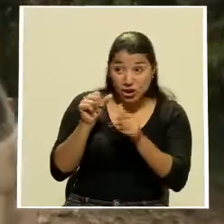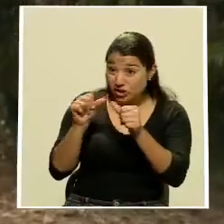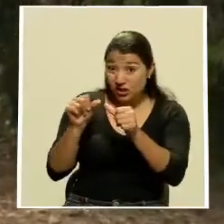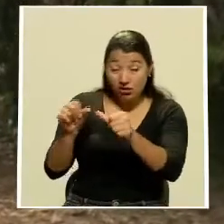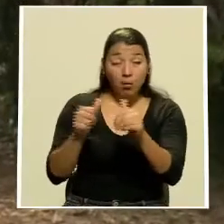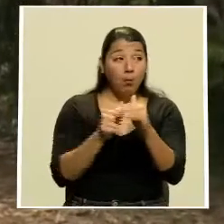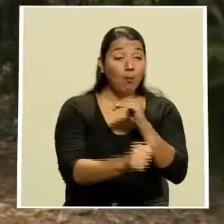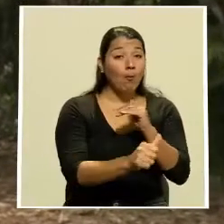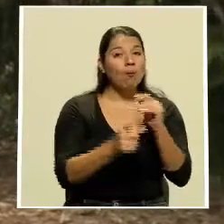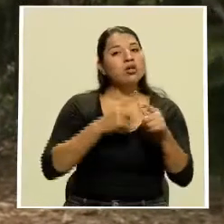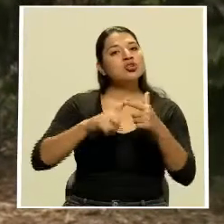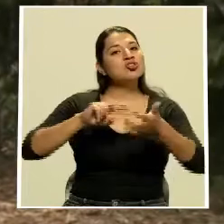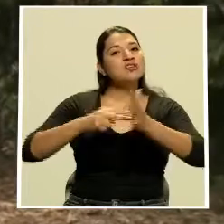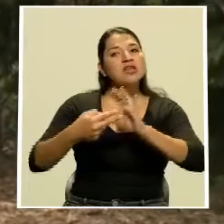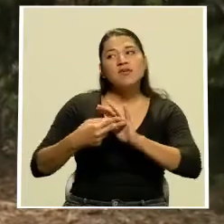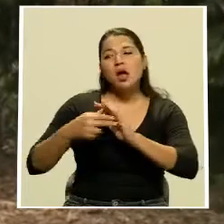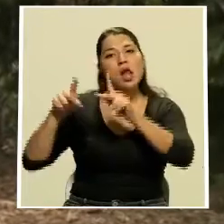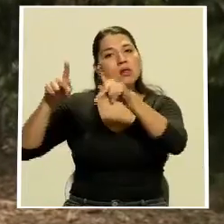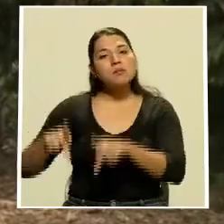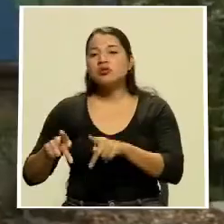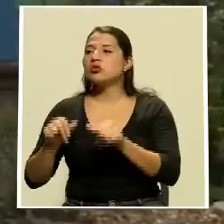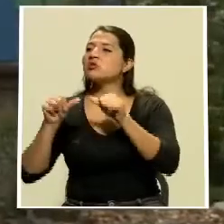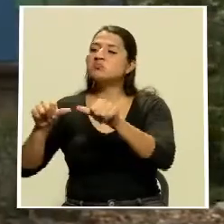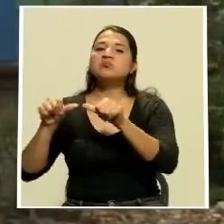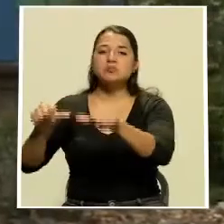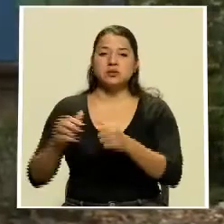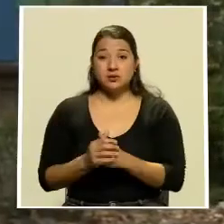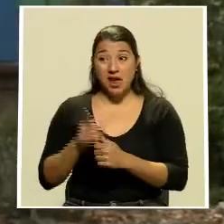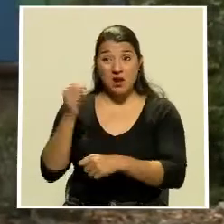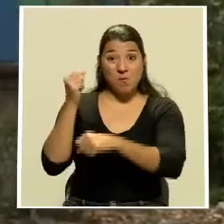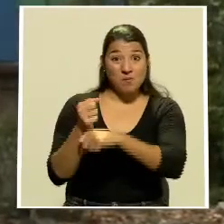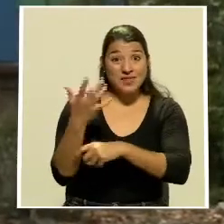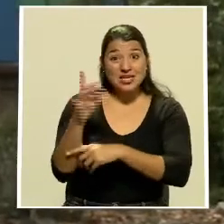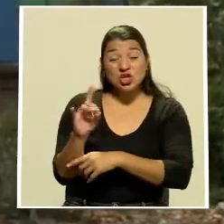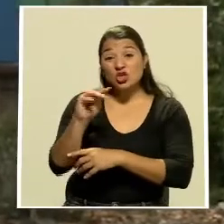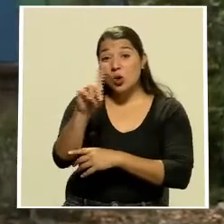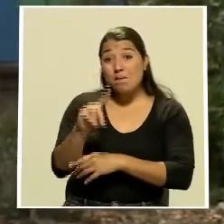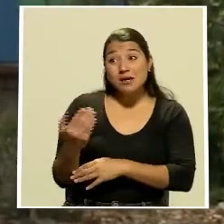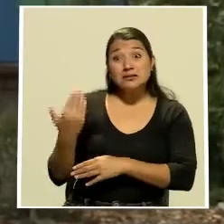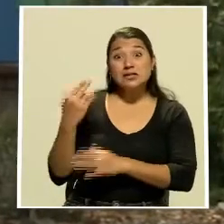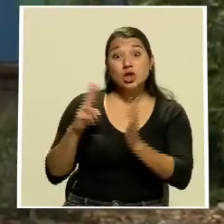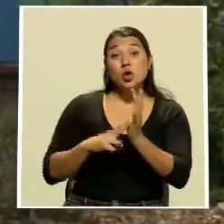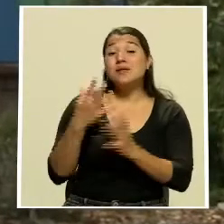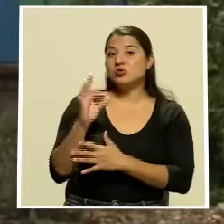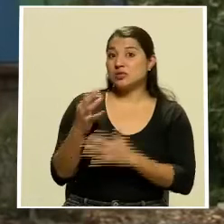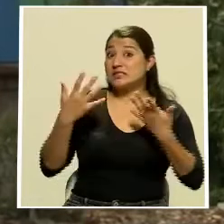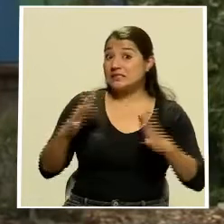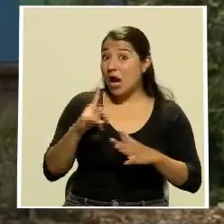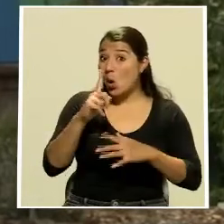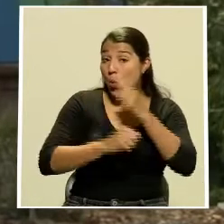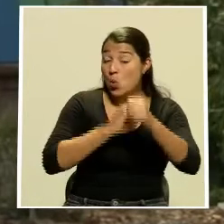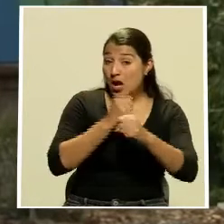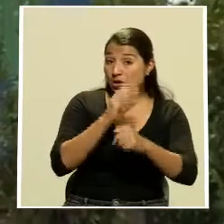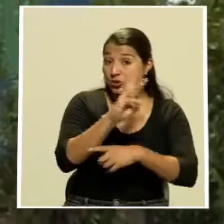El dirigente indígena Sergio Rojas Ortiz fue asesinado el 18 de marzo del 2019. Un año y seis meses después,